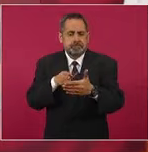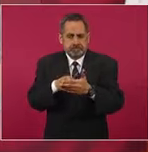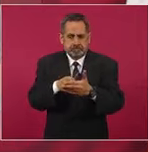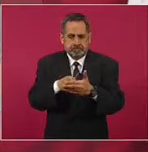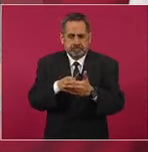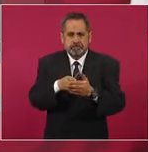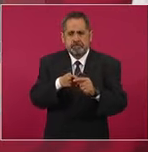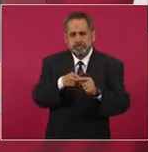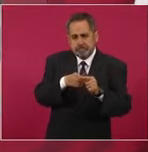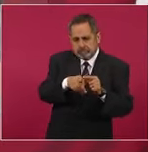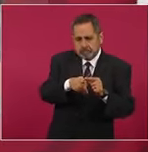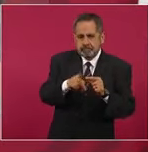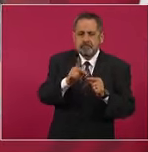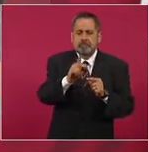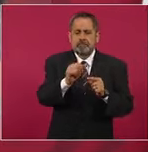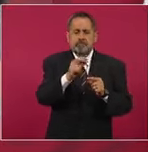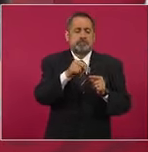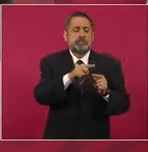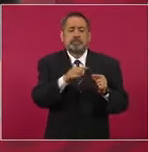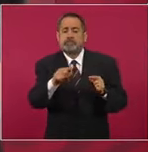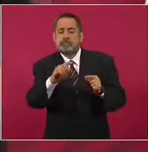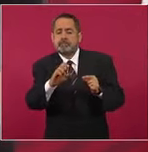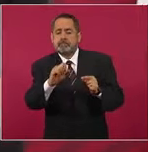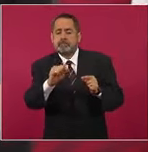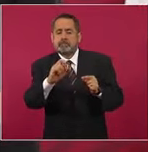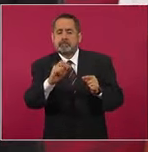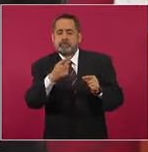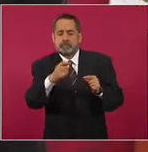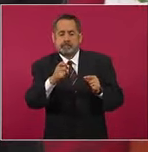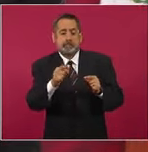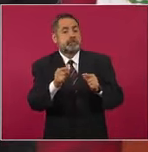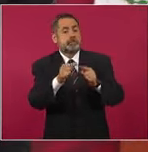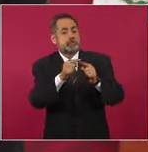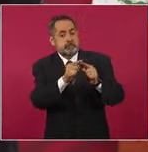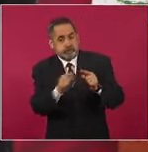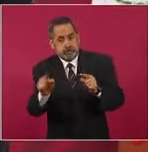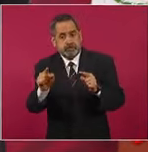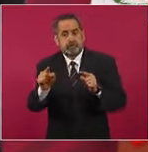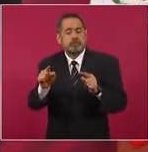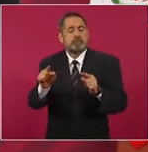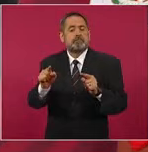Es Palenque, Escárcega, Escárcega,